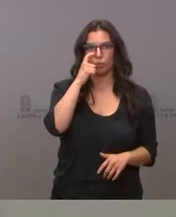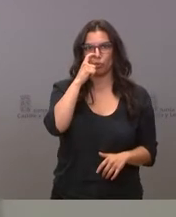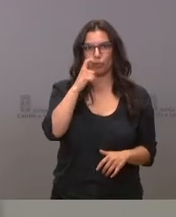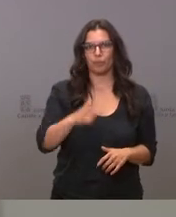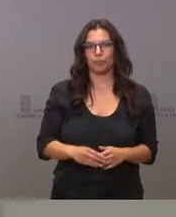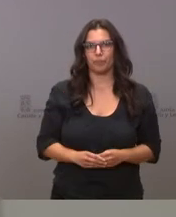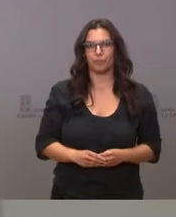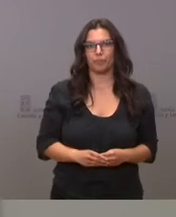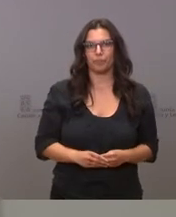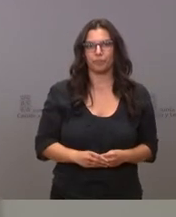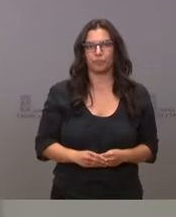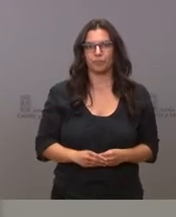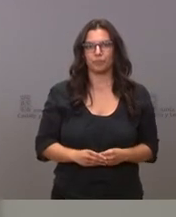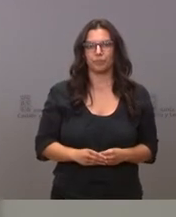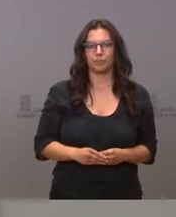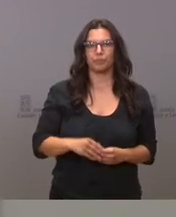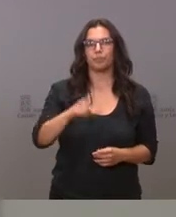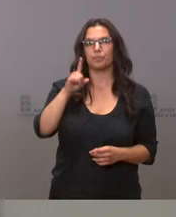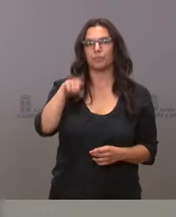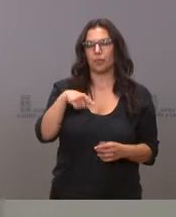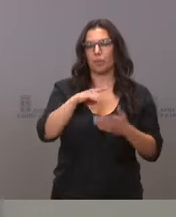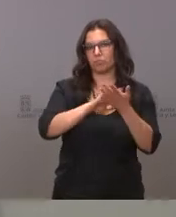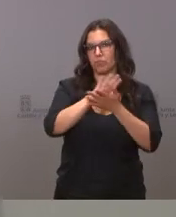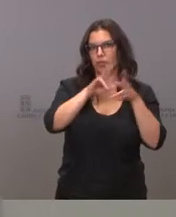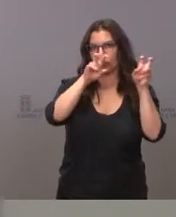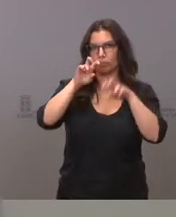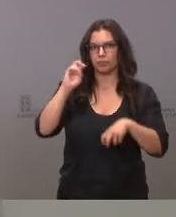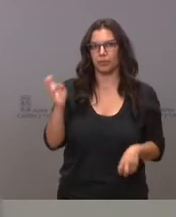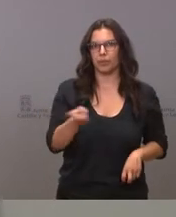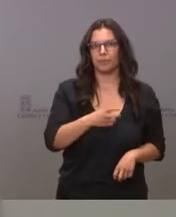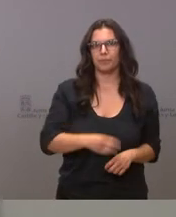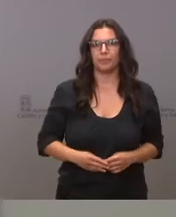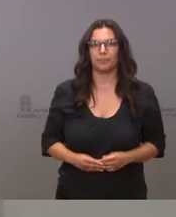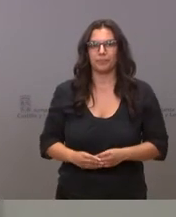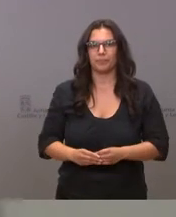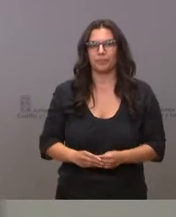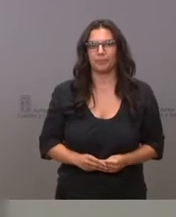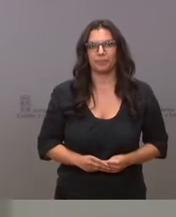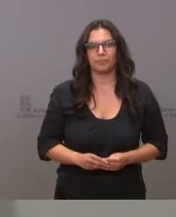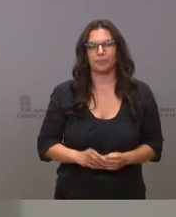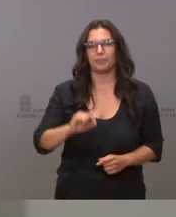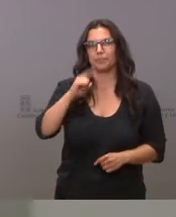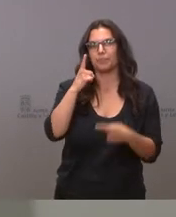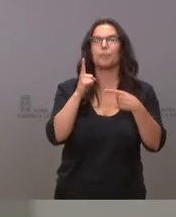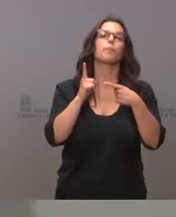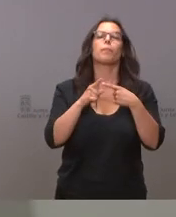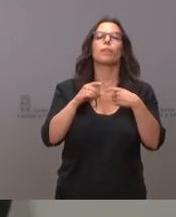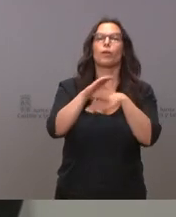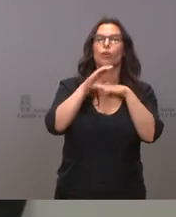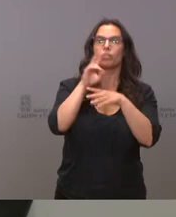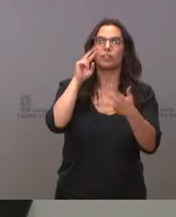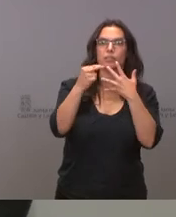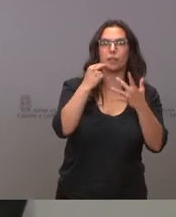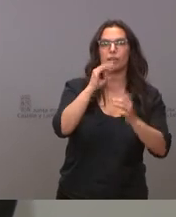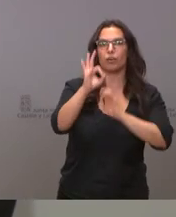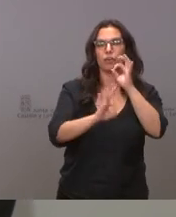así como los asuntos tratados en el mismo. En primer lugar, la Consejería de Transparencia y de Ordenación